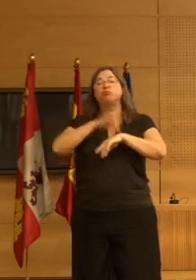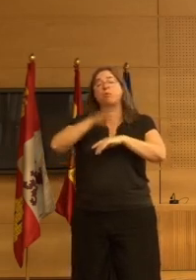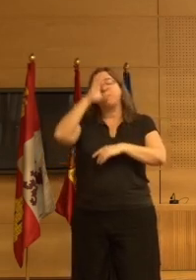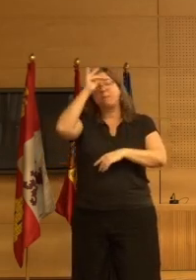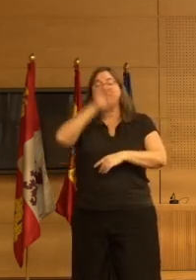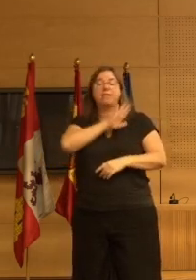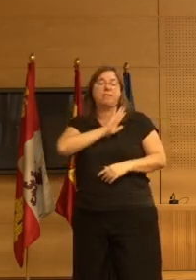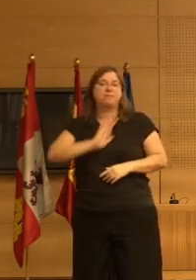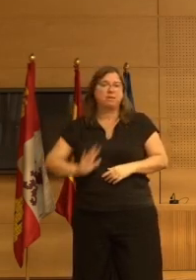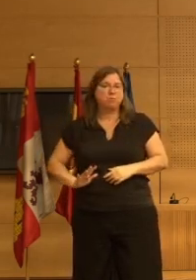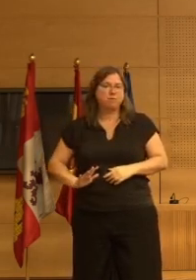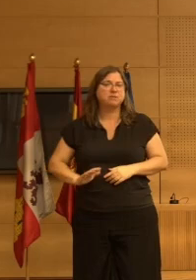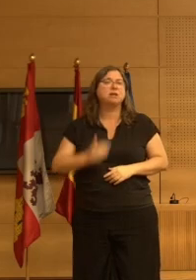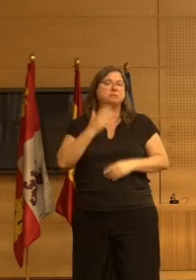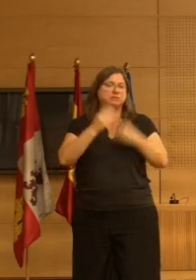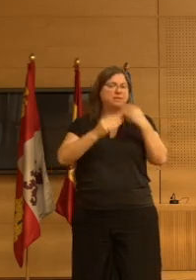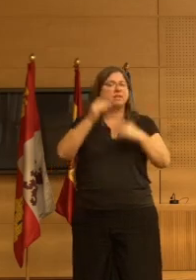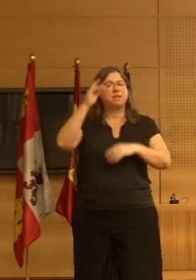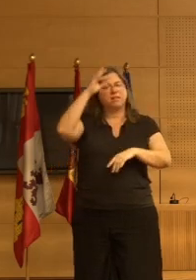deterioro cognitivo ligero si quieres